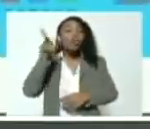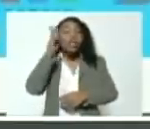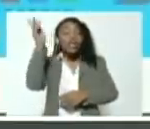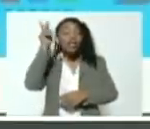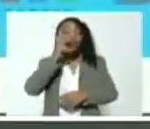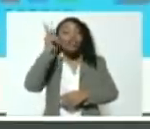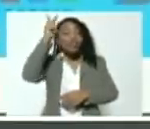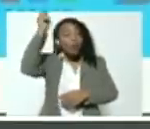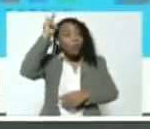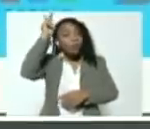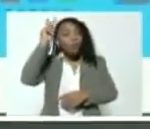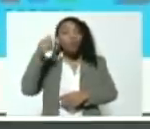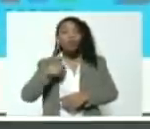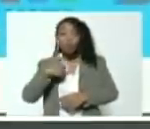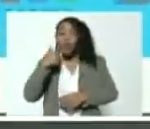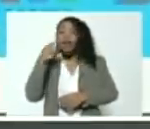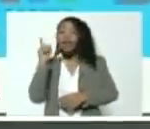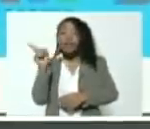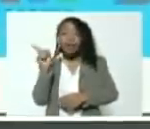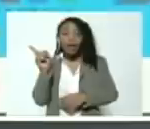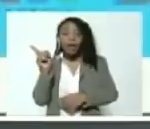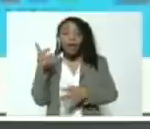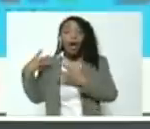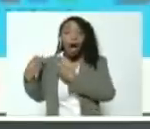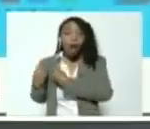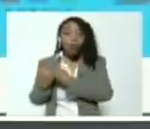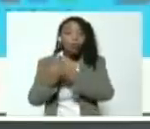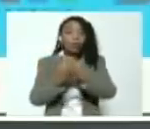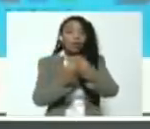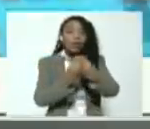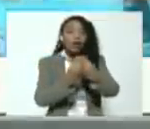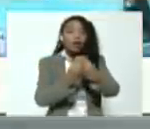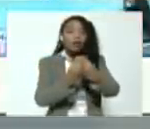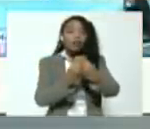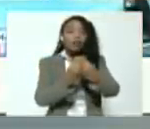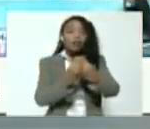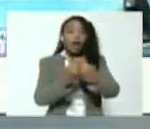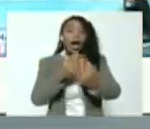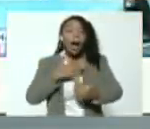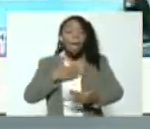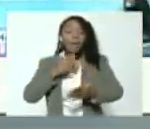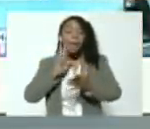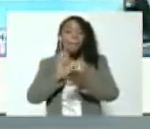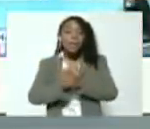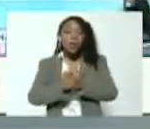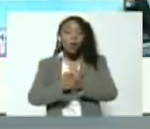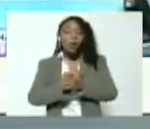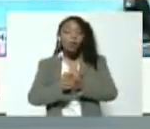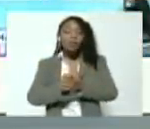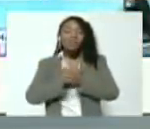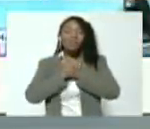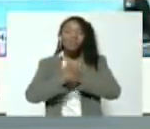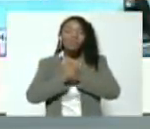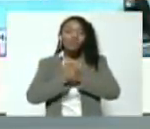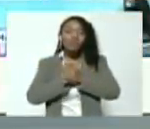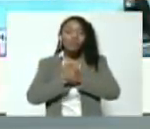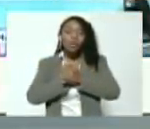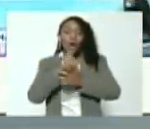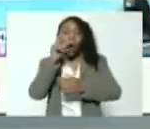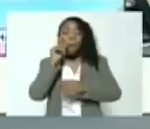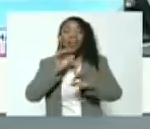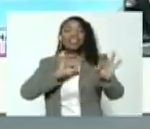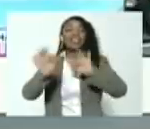le dije que acompañara a mi amigo, my brother, Steven